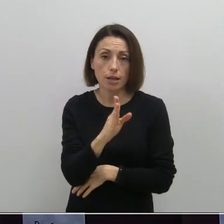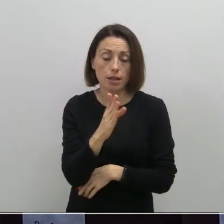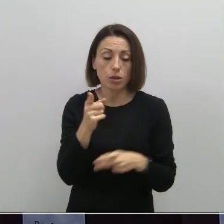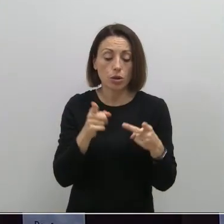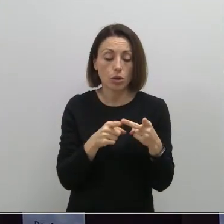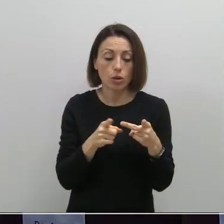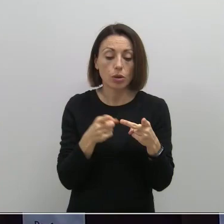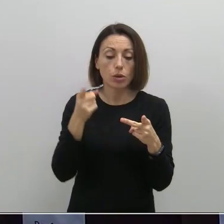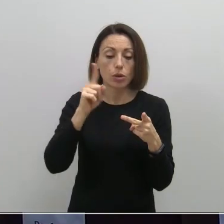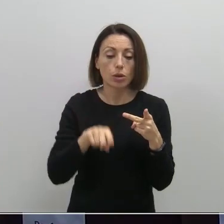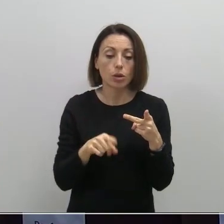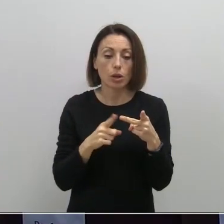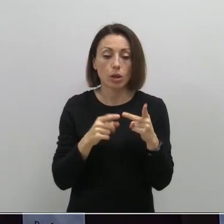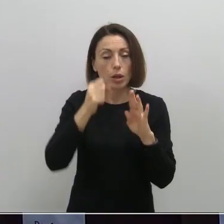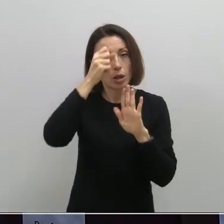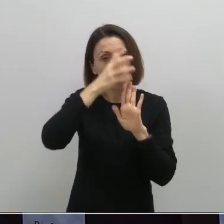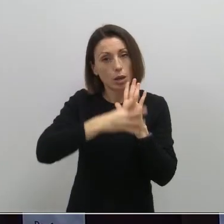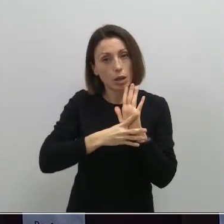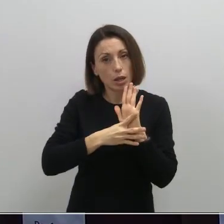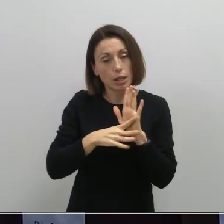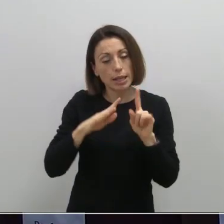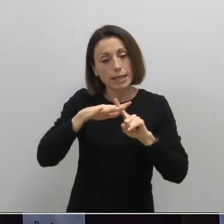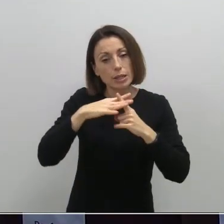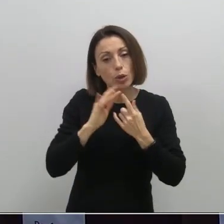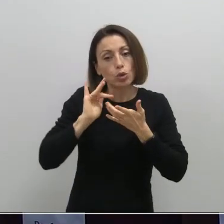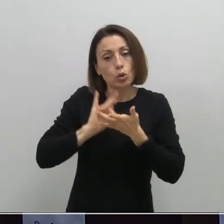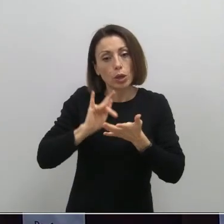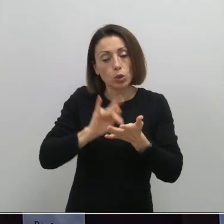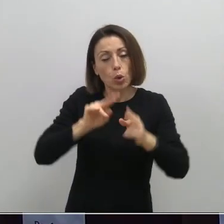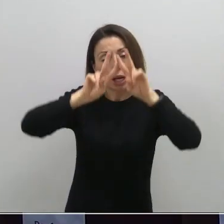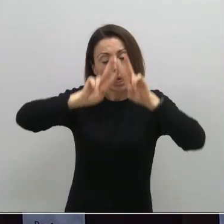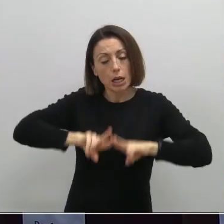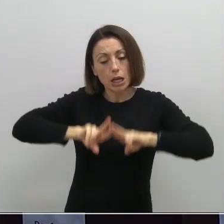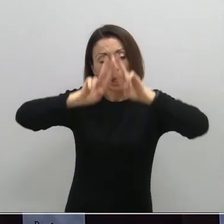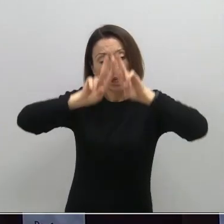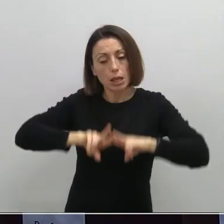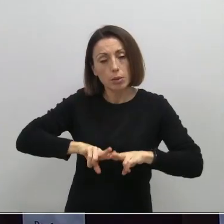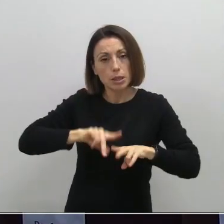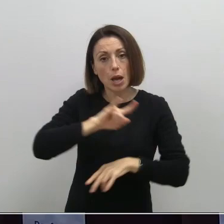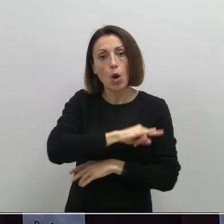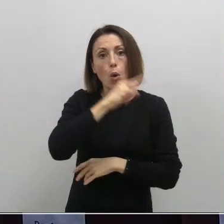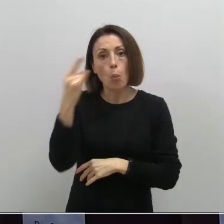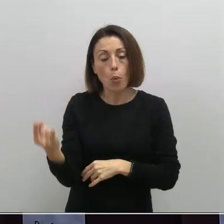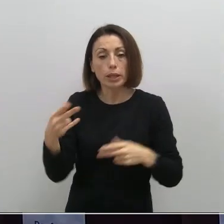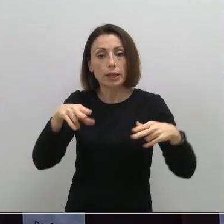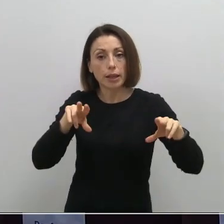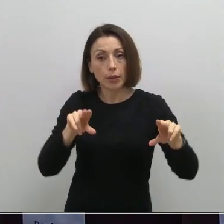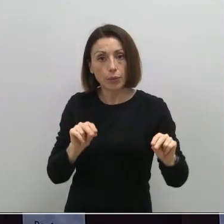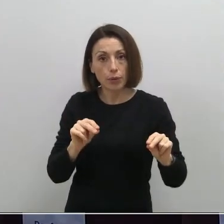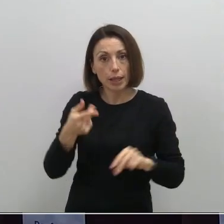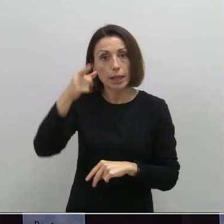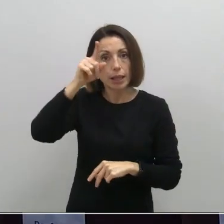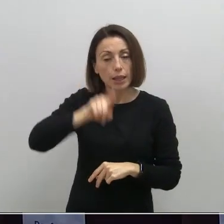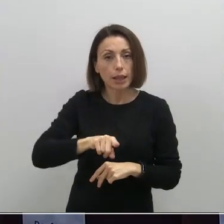en esa lista de circunstancias que se pueden revisar una vez pase el puente de la semana que viene, está también